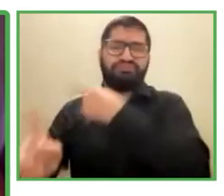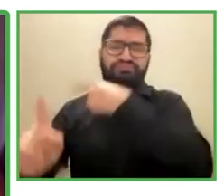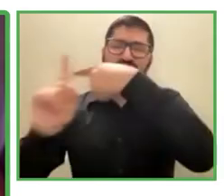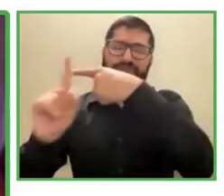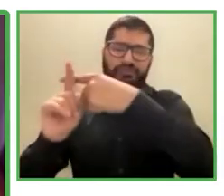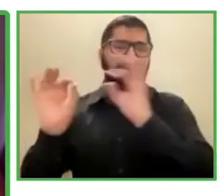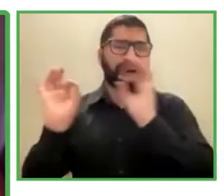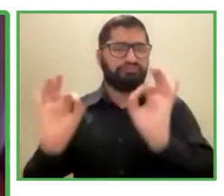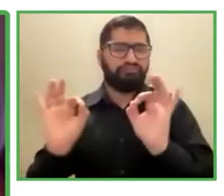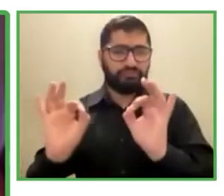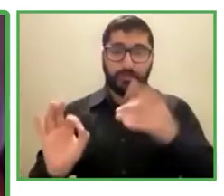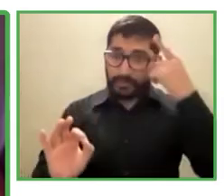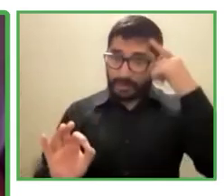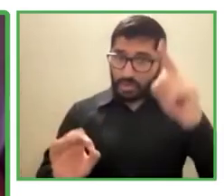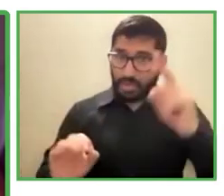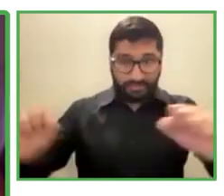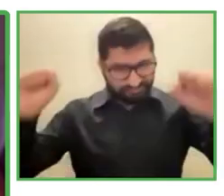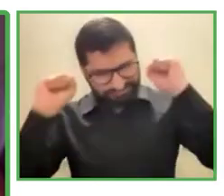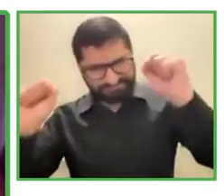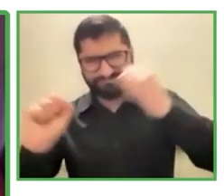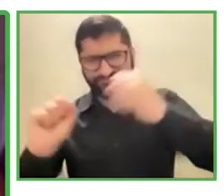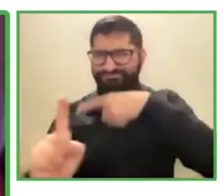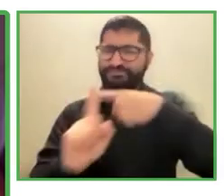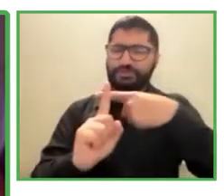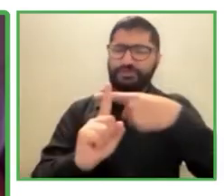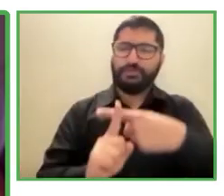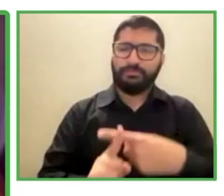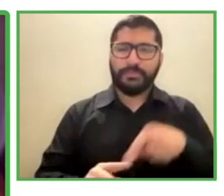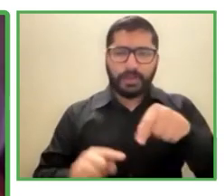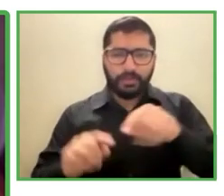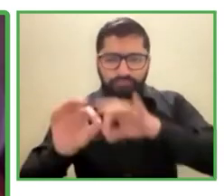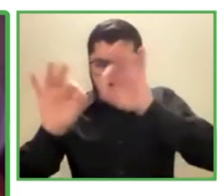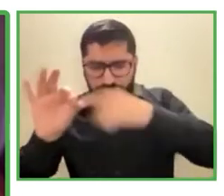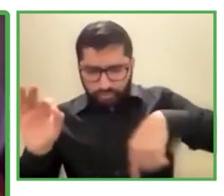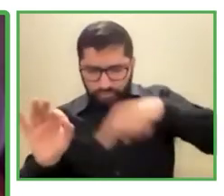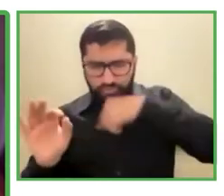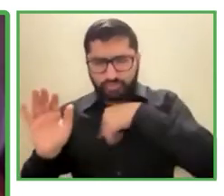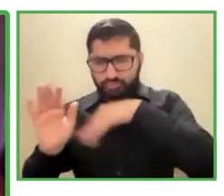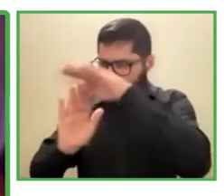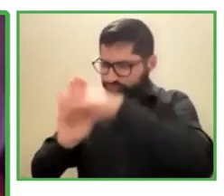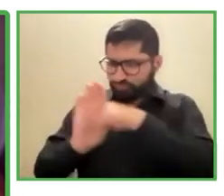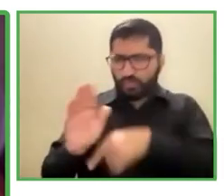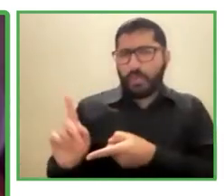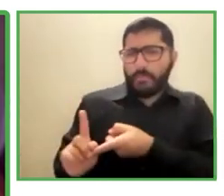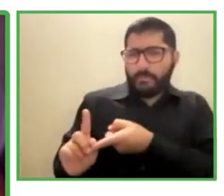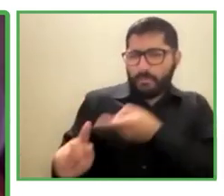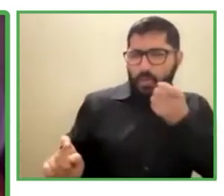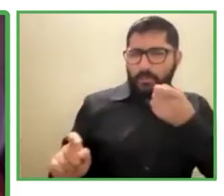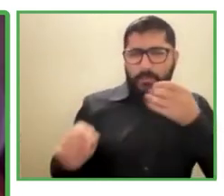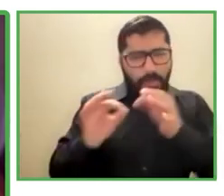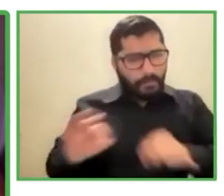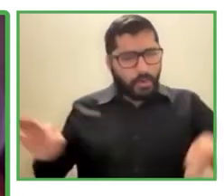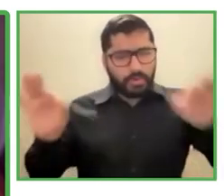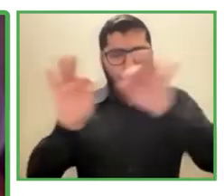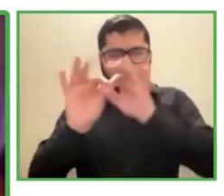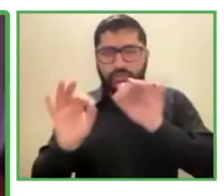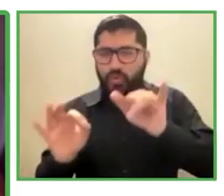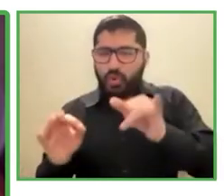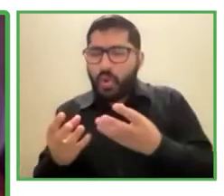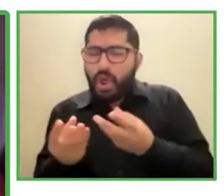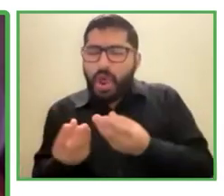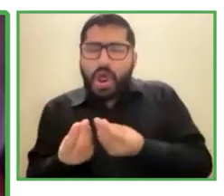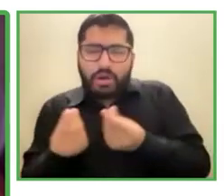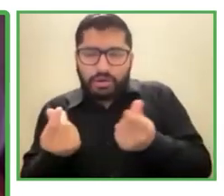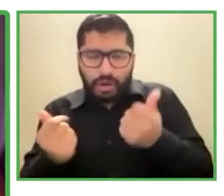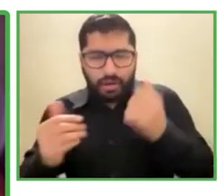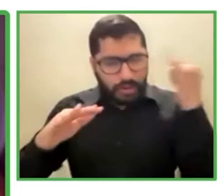importante en la medida que nuestro país va mejorando su calidad de inclusión en cuanto a nuestra sociedad en cuanto a nuestra